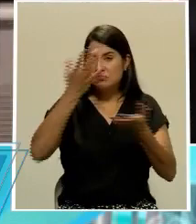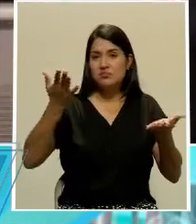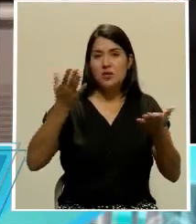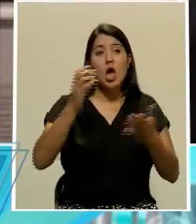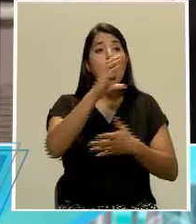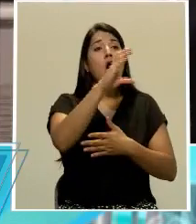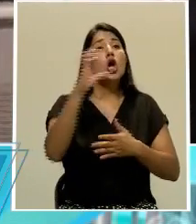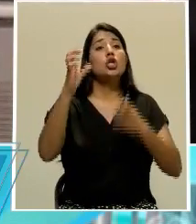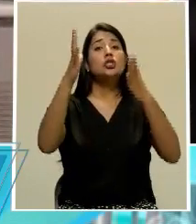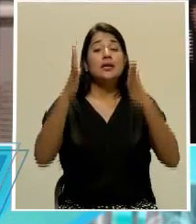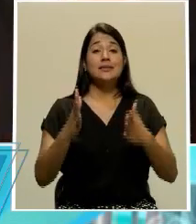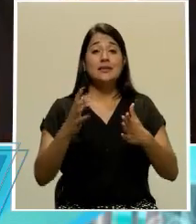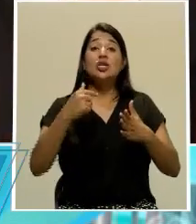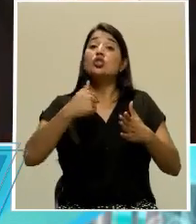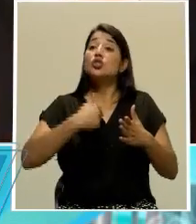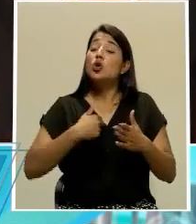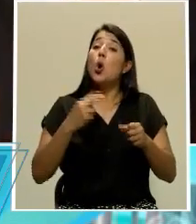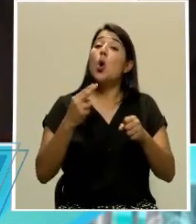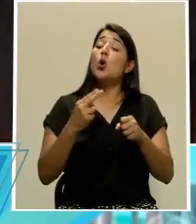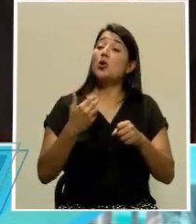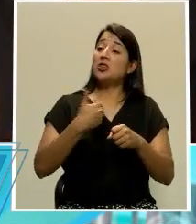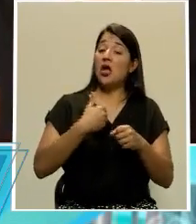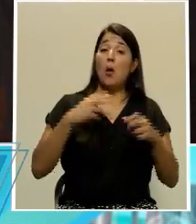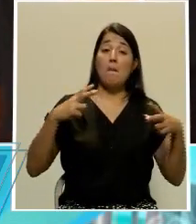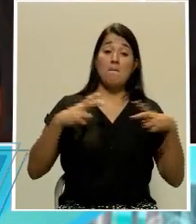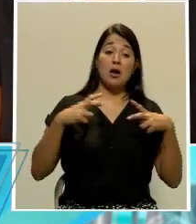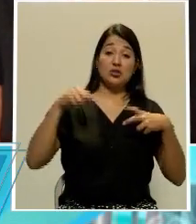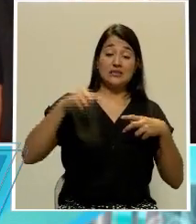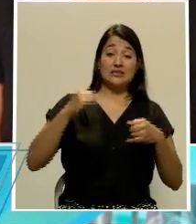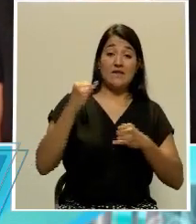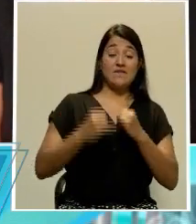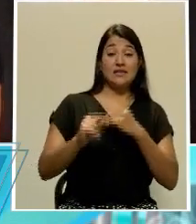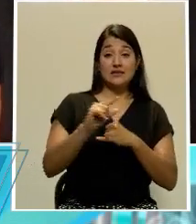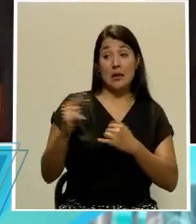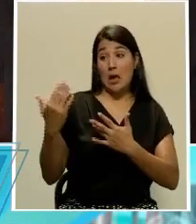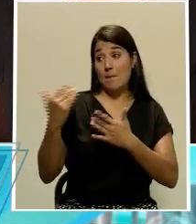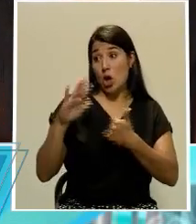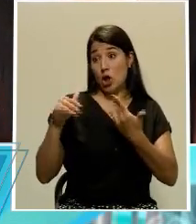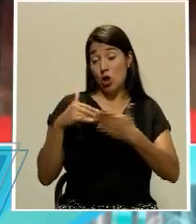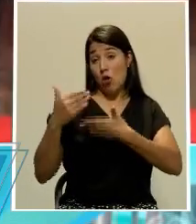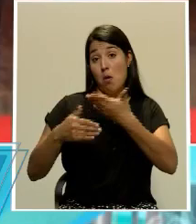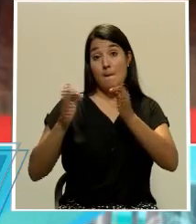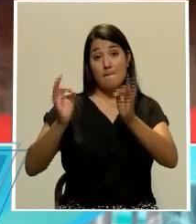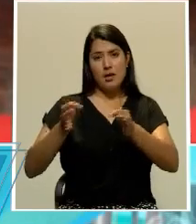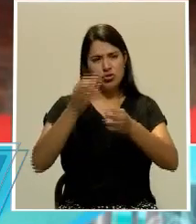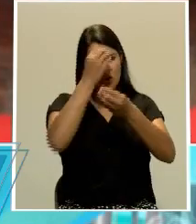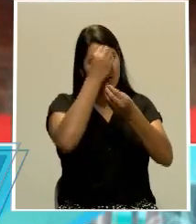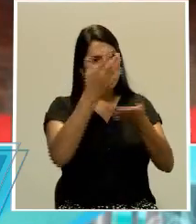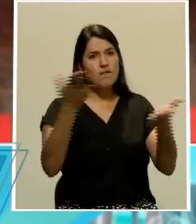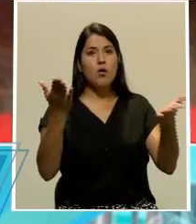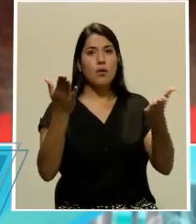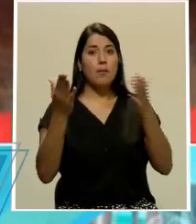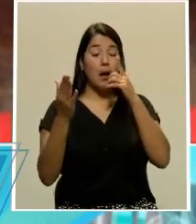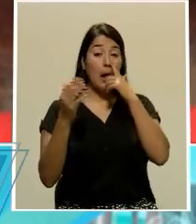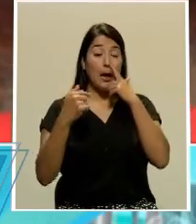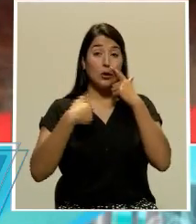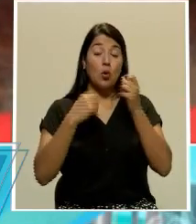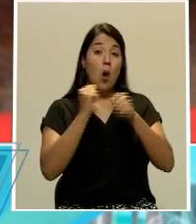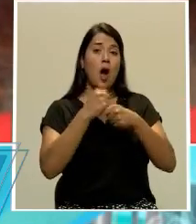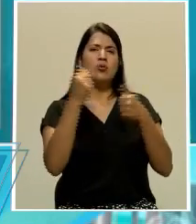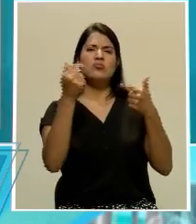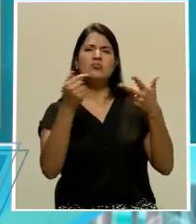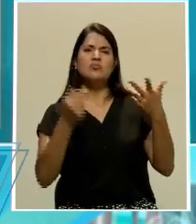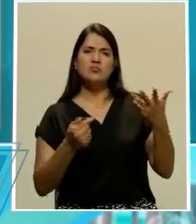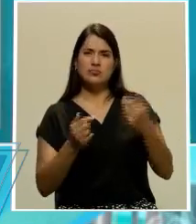costarricenses, tomaré unas vacaciones este fin de semana, espero que todo marche bien, les informo que voy a estar tal y tal y tal cosa. Los